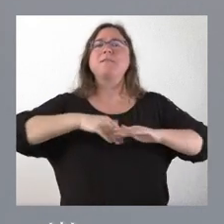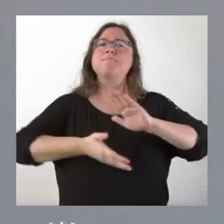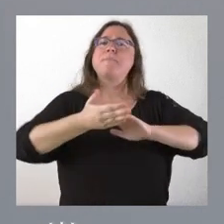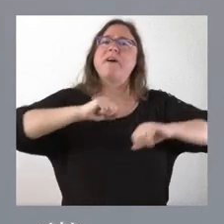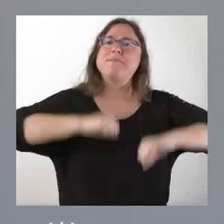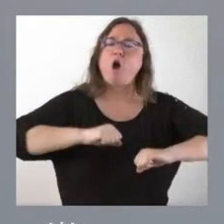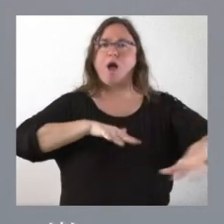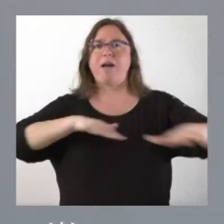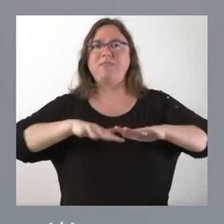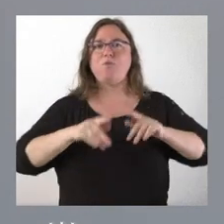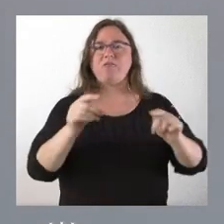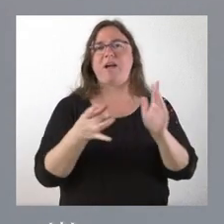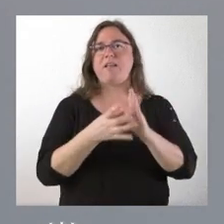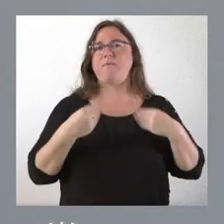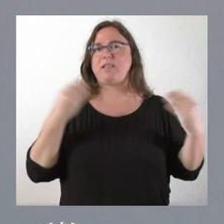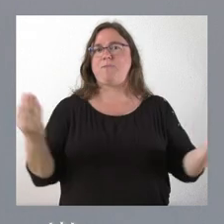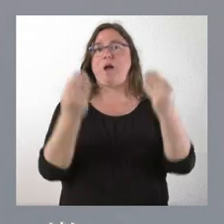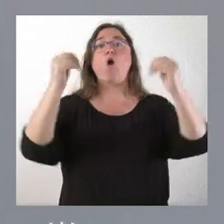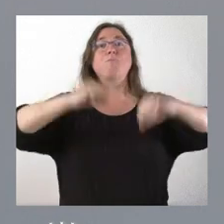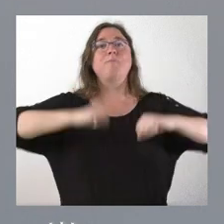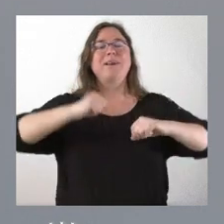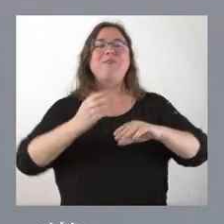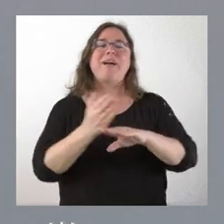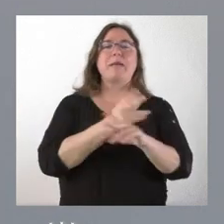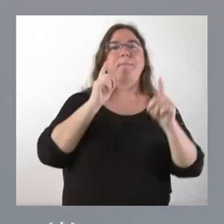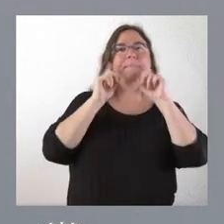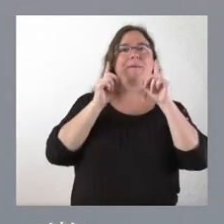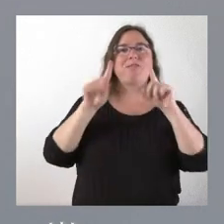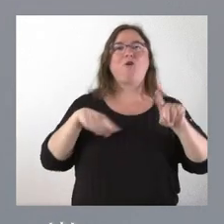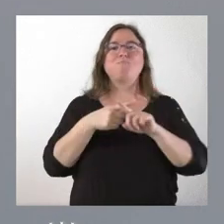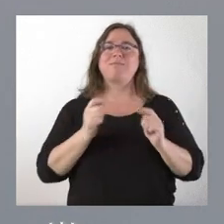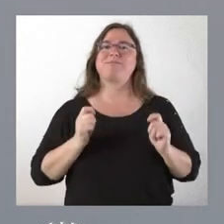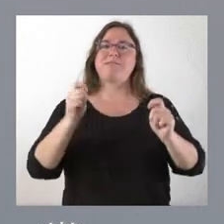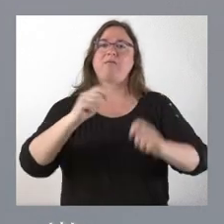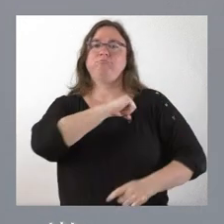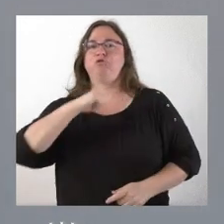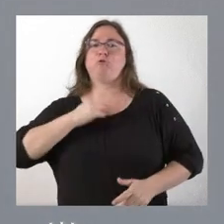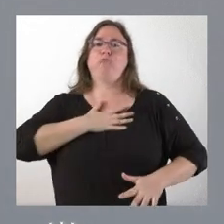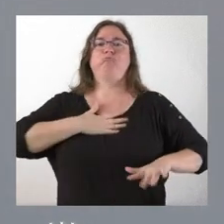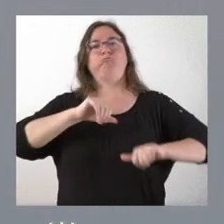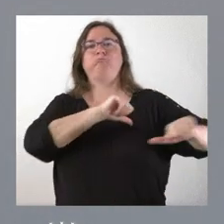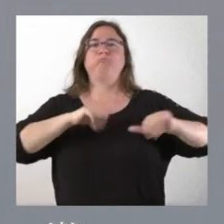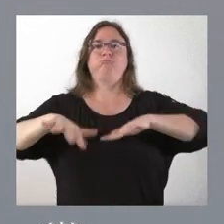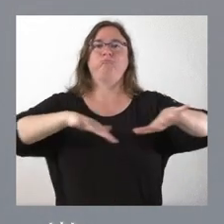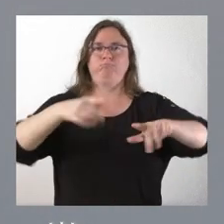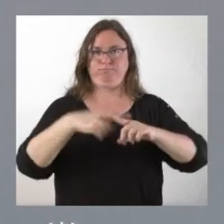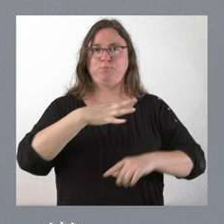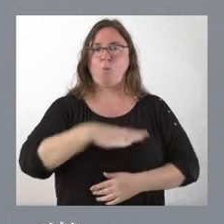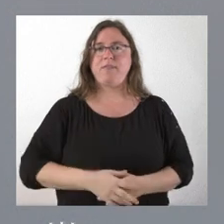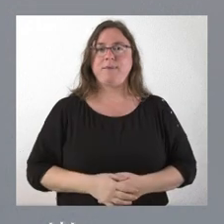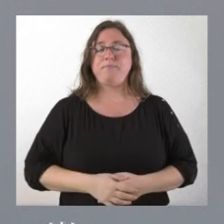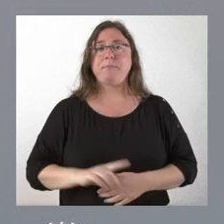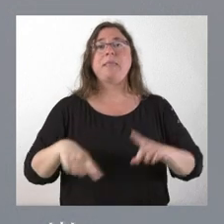mejorar la calidad de vida de los mayores a través de acciones preventivas y de promoción de la autonomía personal. Asimismo,